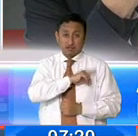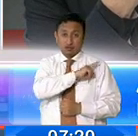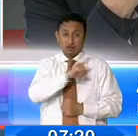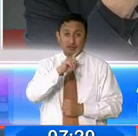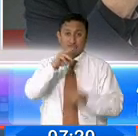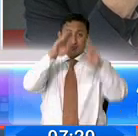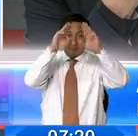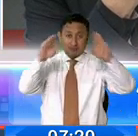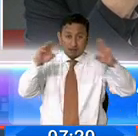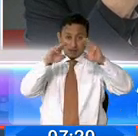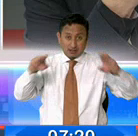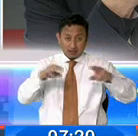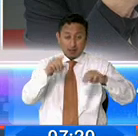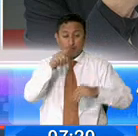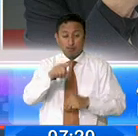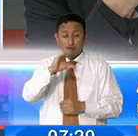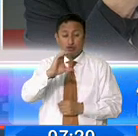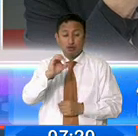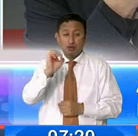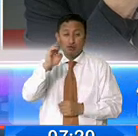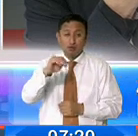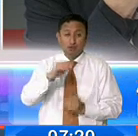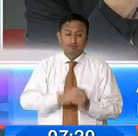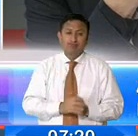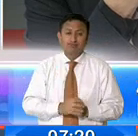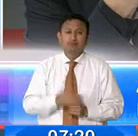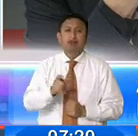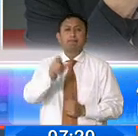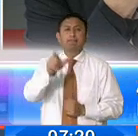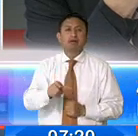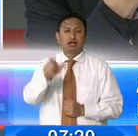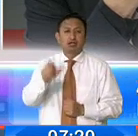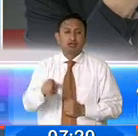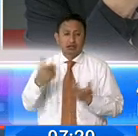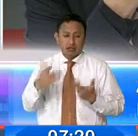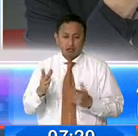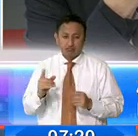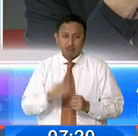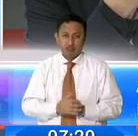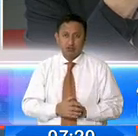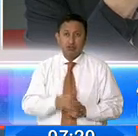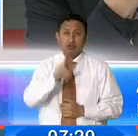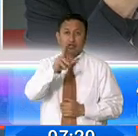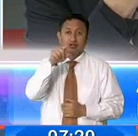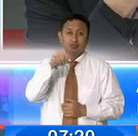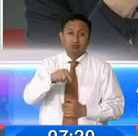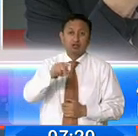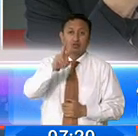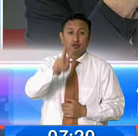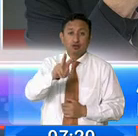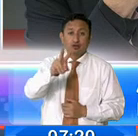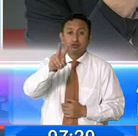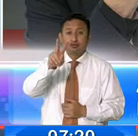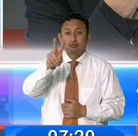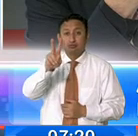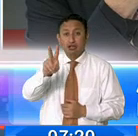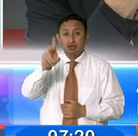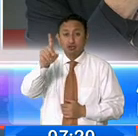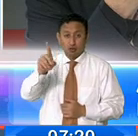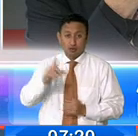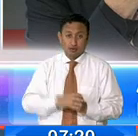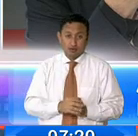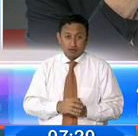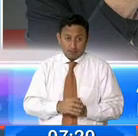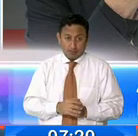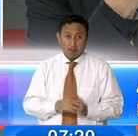.com. Sí, el número de personas que han sido abordadas es de 3.221. Sin embargo,